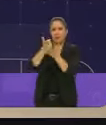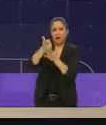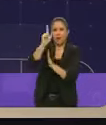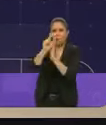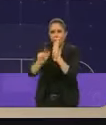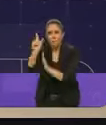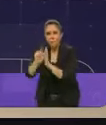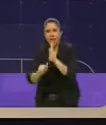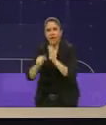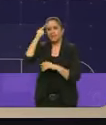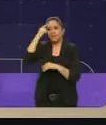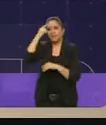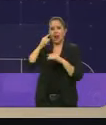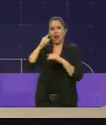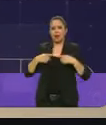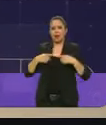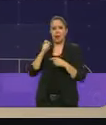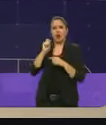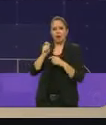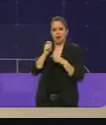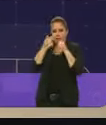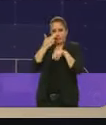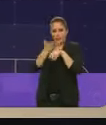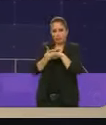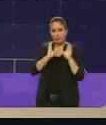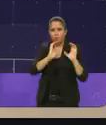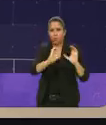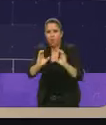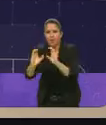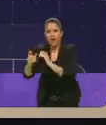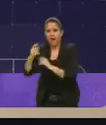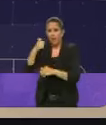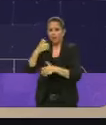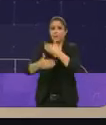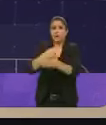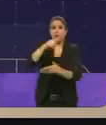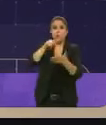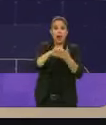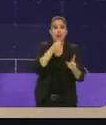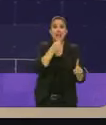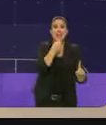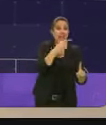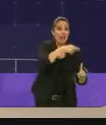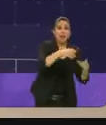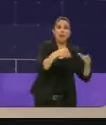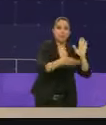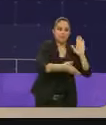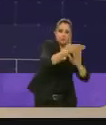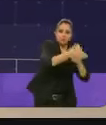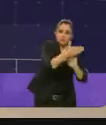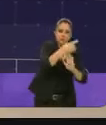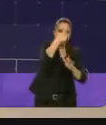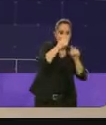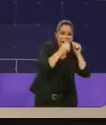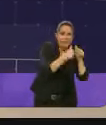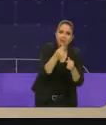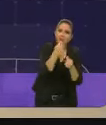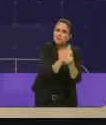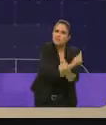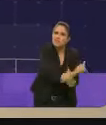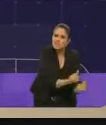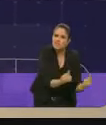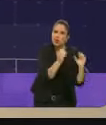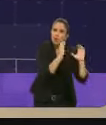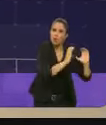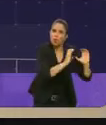cuidadoras, que haya cooperativas del cuidado para que haya estancias infantiles de adeveras para que haya centros de día